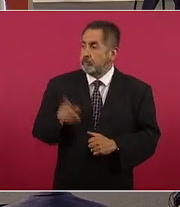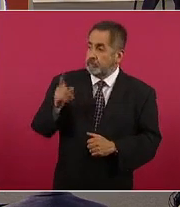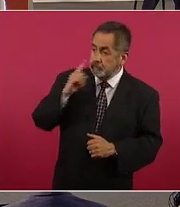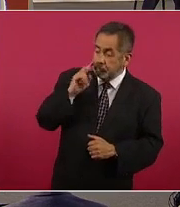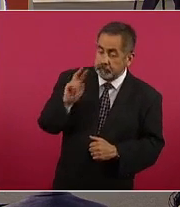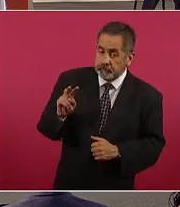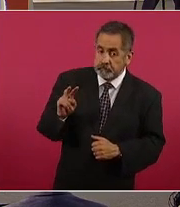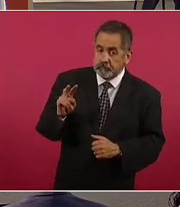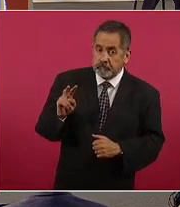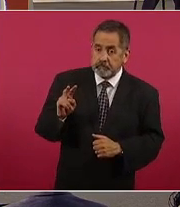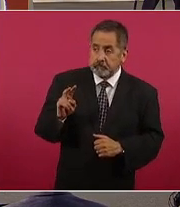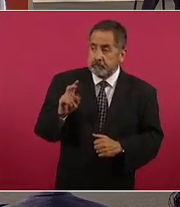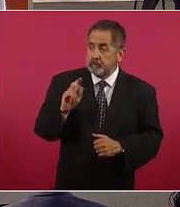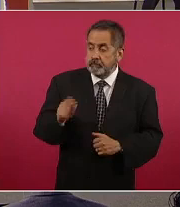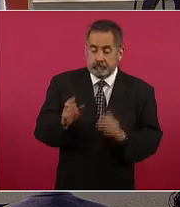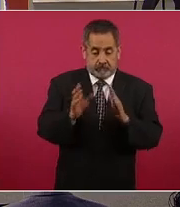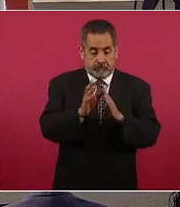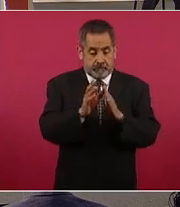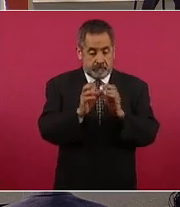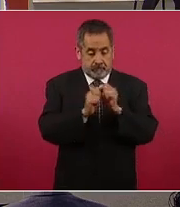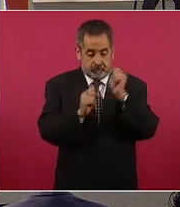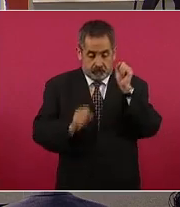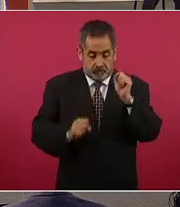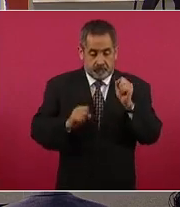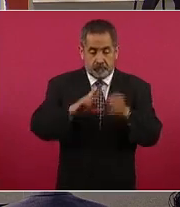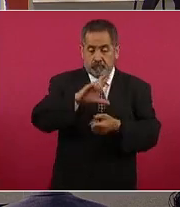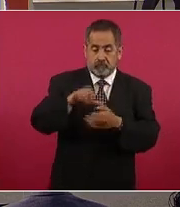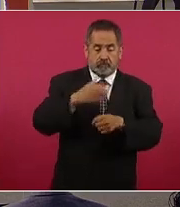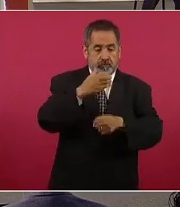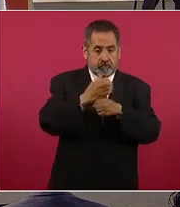preservar nuestra república